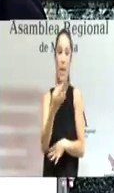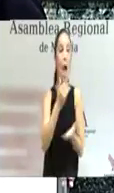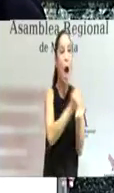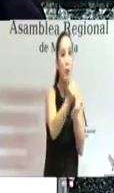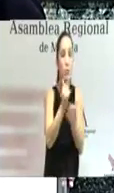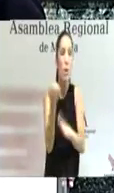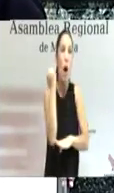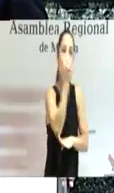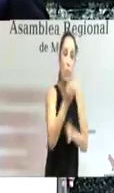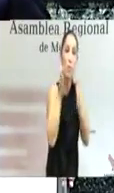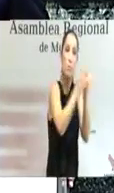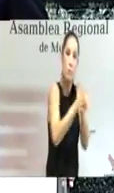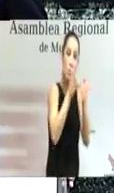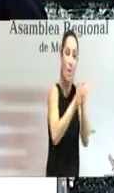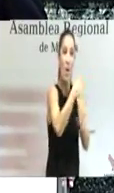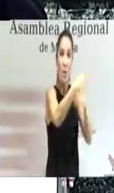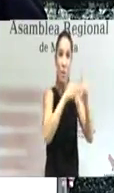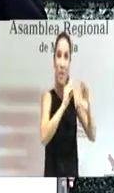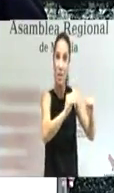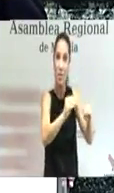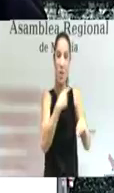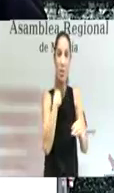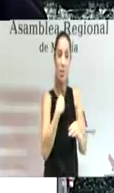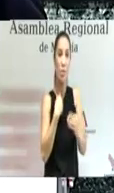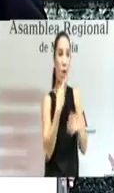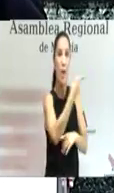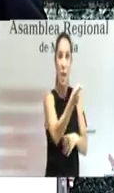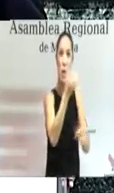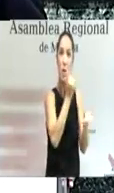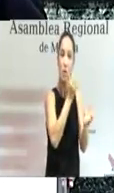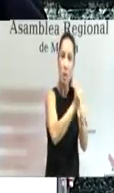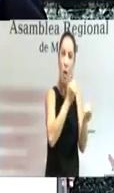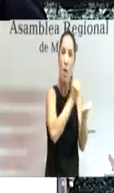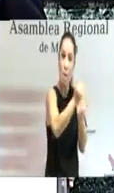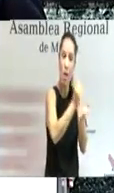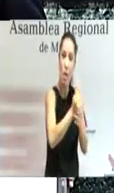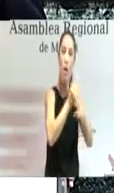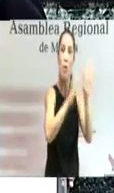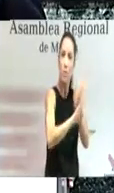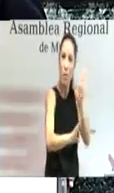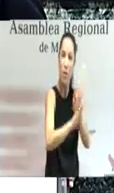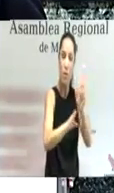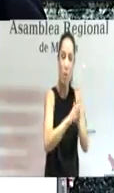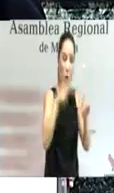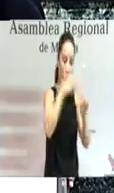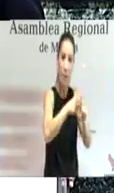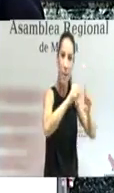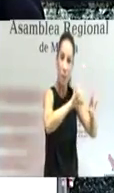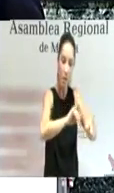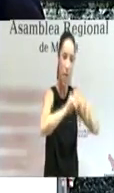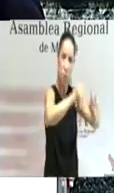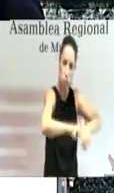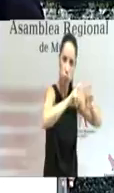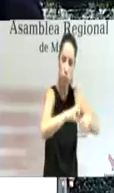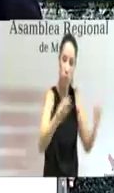agricultores de las familias del ámbito rural que no han renunciado a hacer cada día más fecundas nuestras tierras pero sea la falta